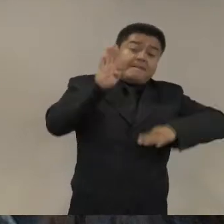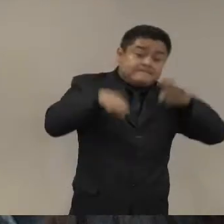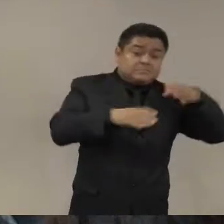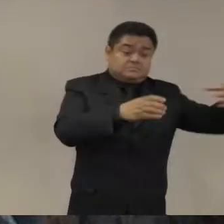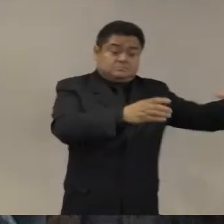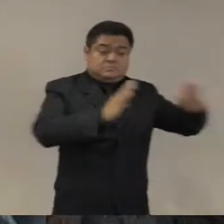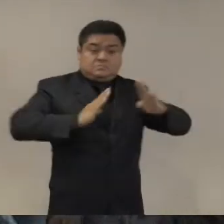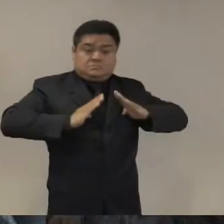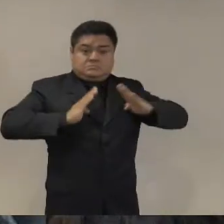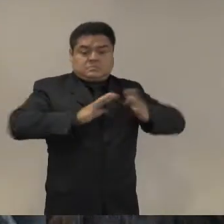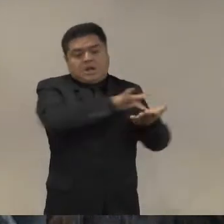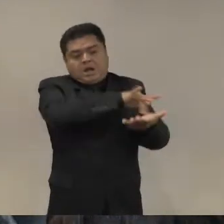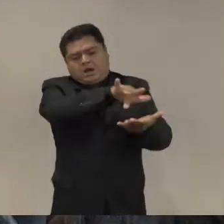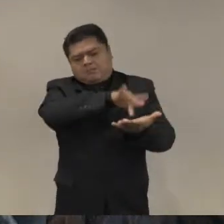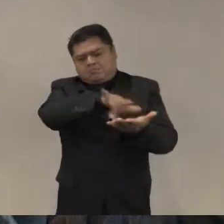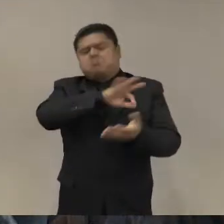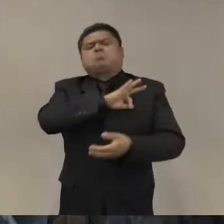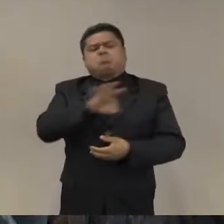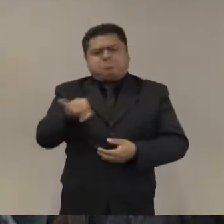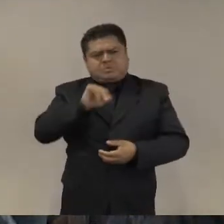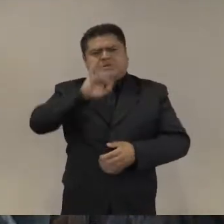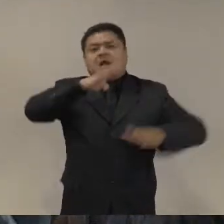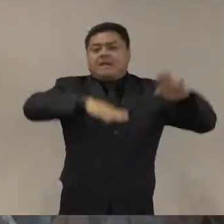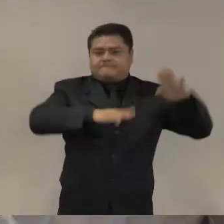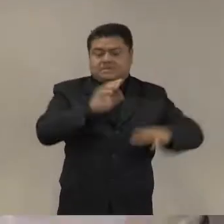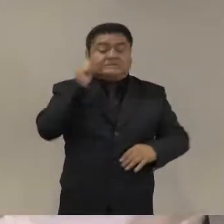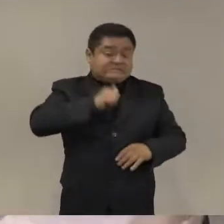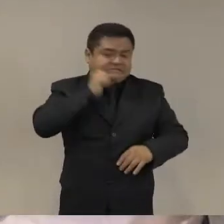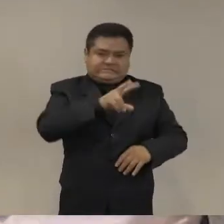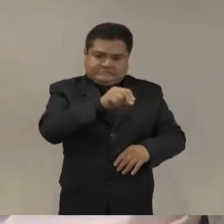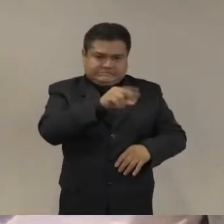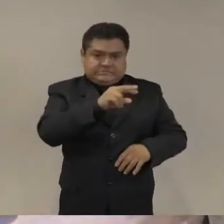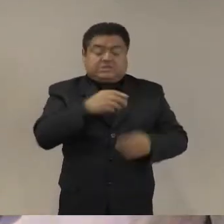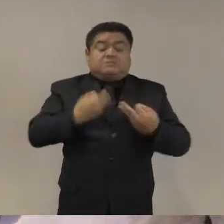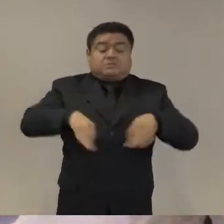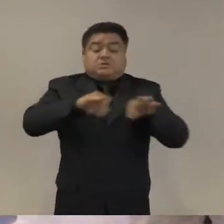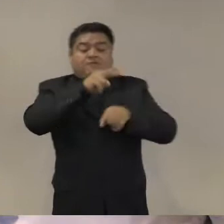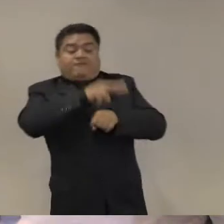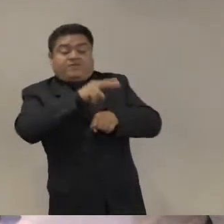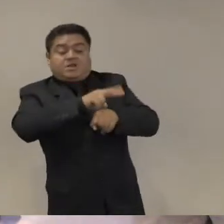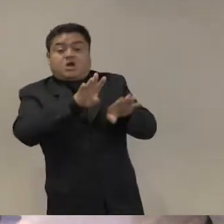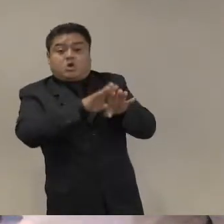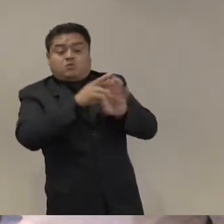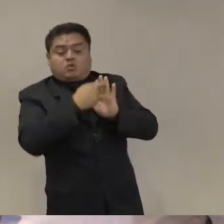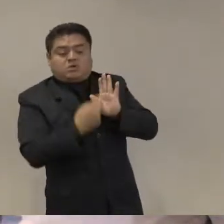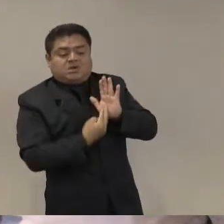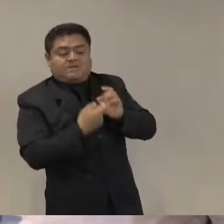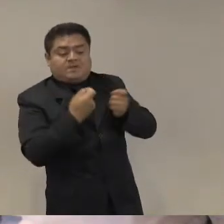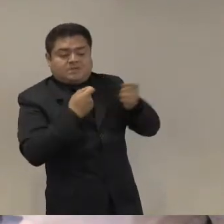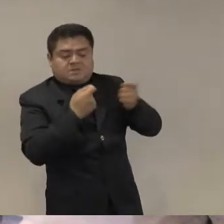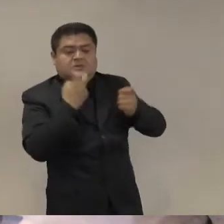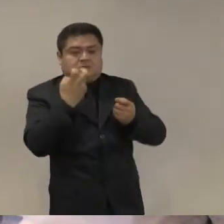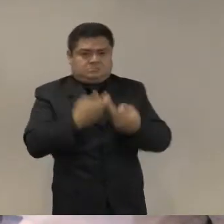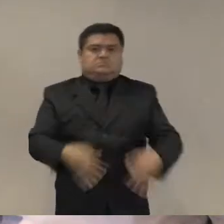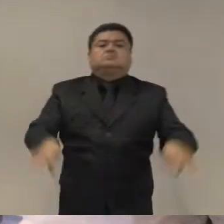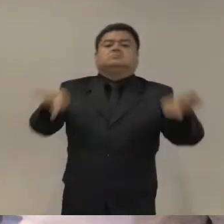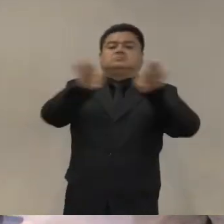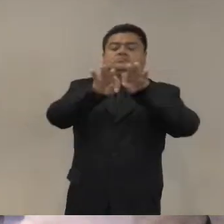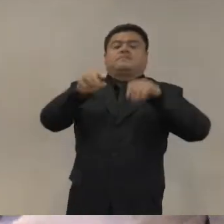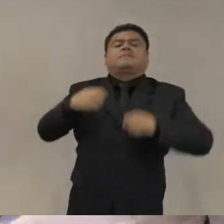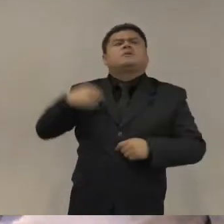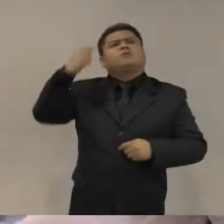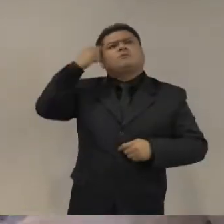y bueno ya una súper breve conclusión lo que yo me llevo al menos de la conferencia de Adam es que la militarización no